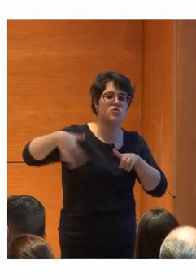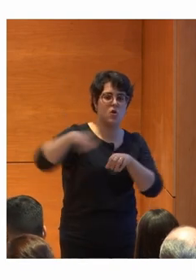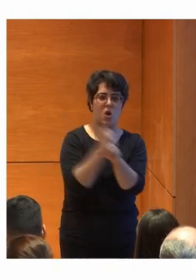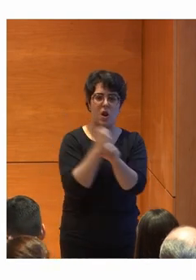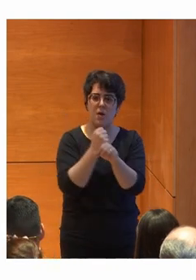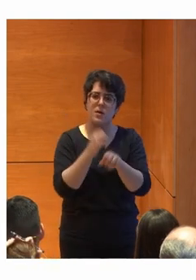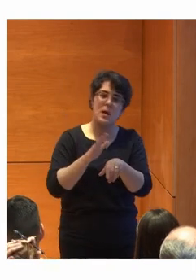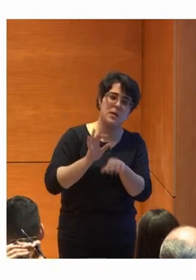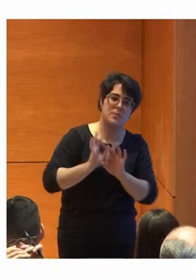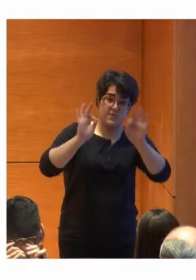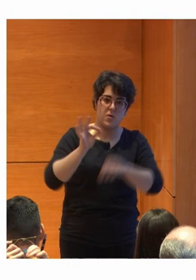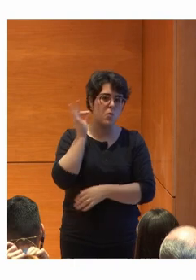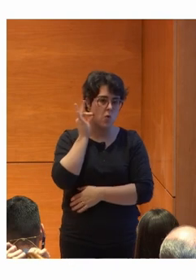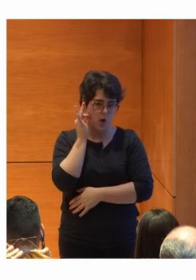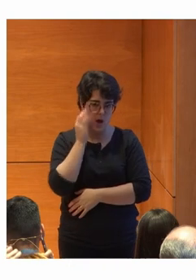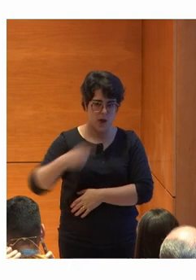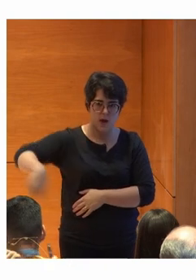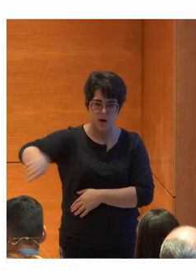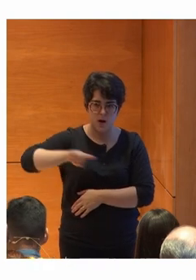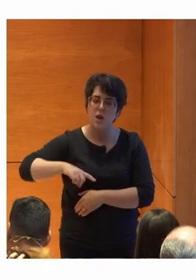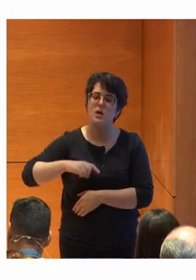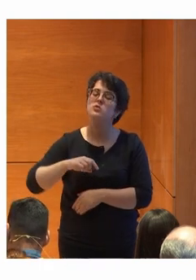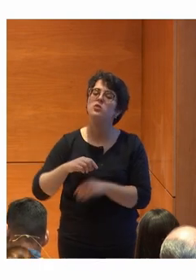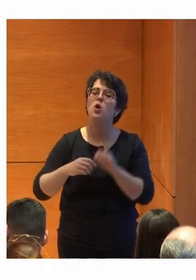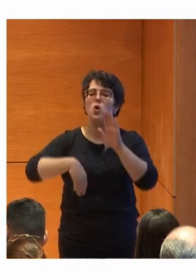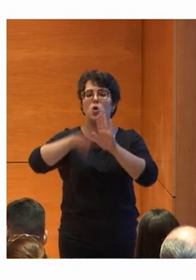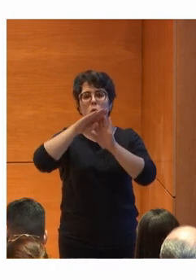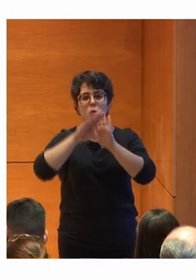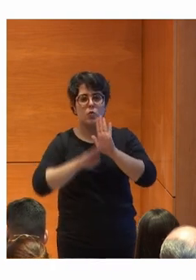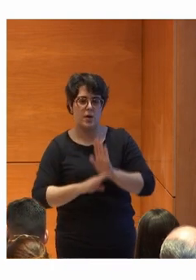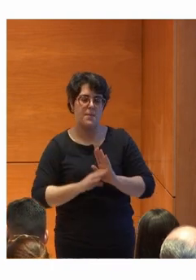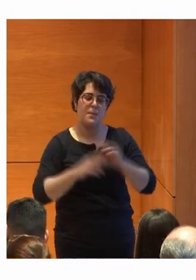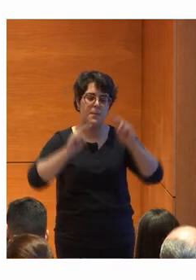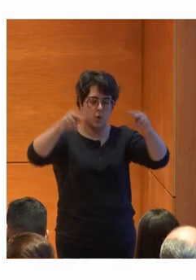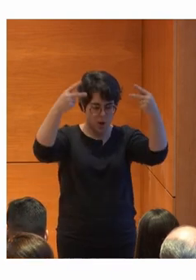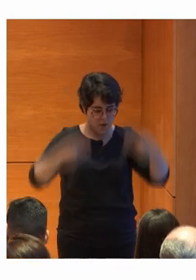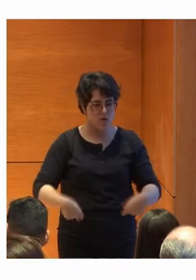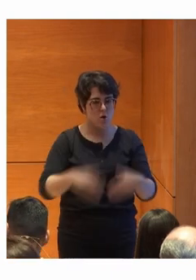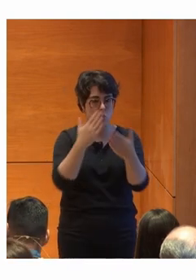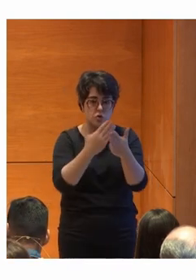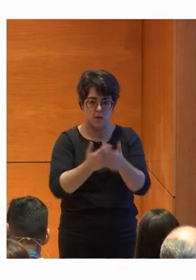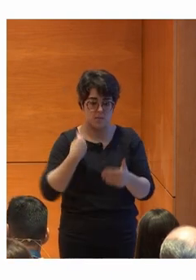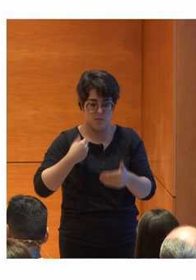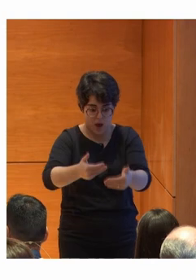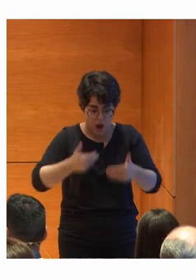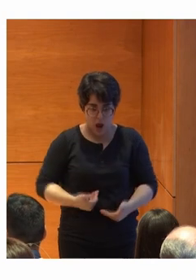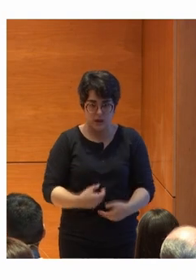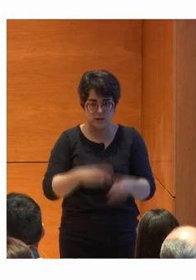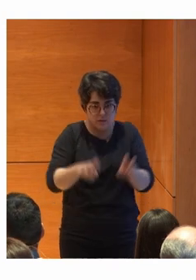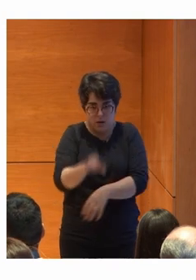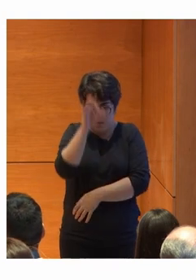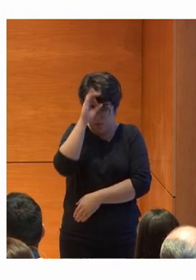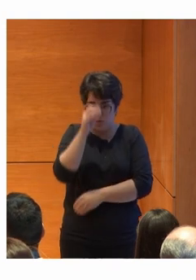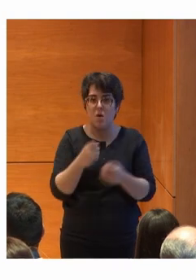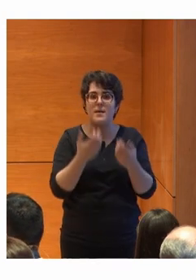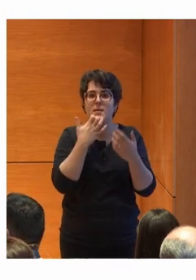de las mujeres, pues concursos de programación donde sin conocimientos previos y superando una serie de módulos, pues